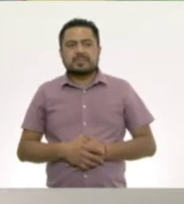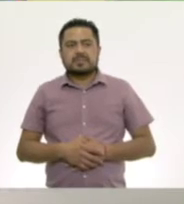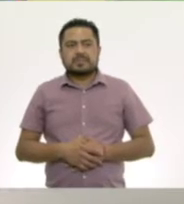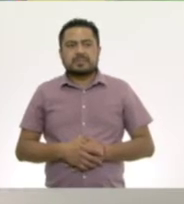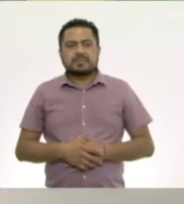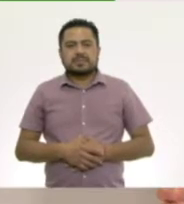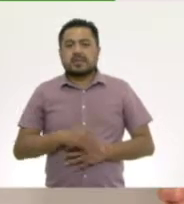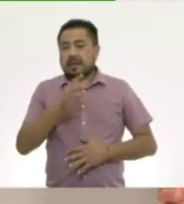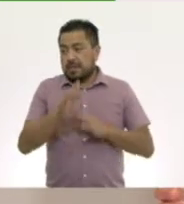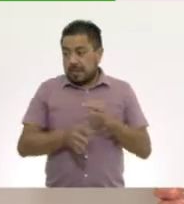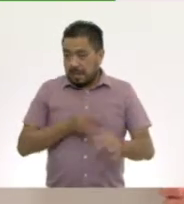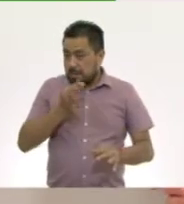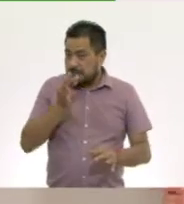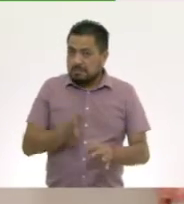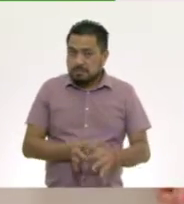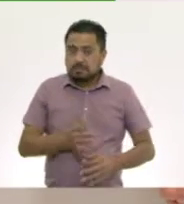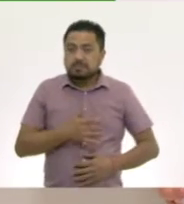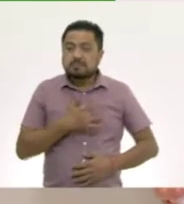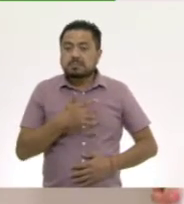Por